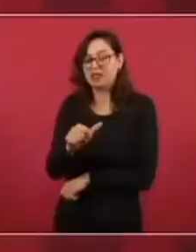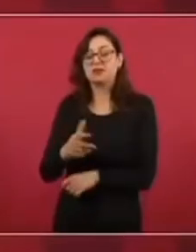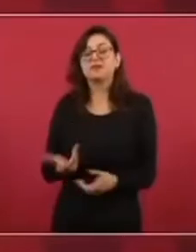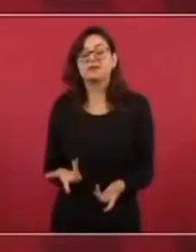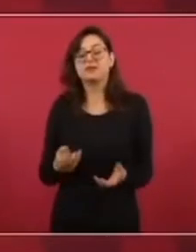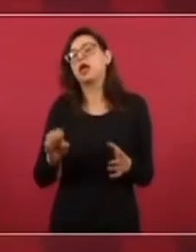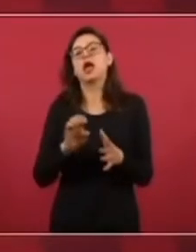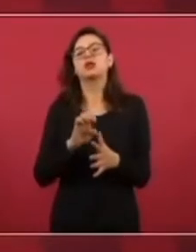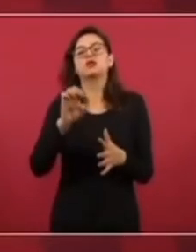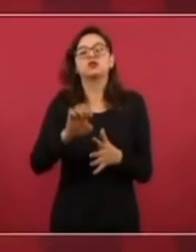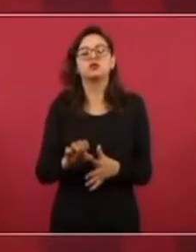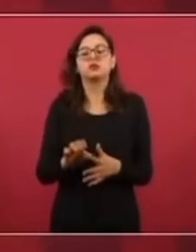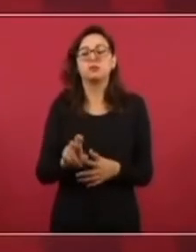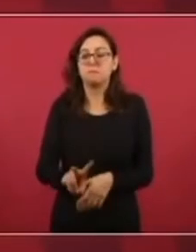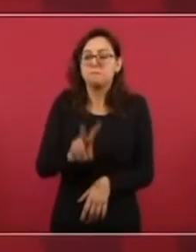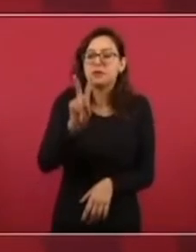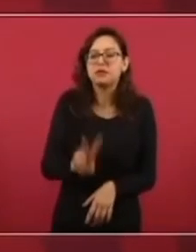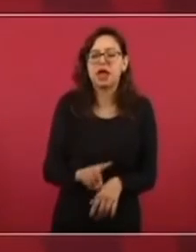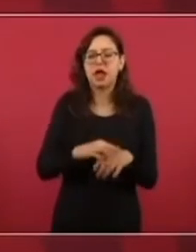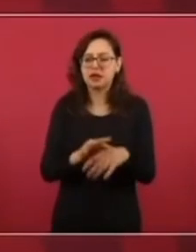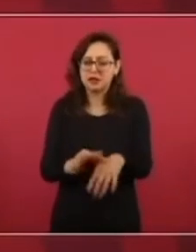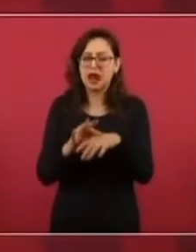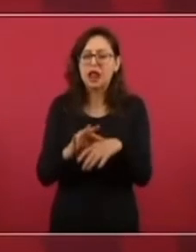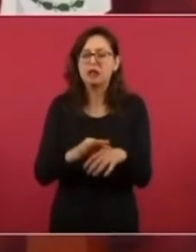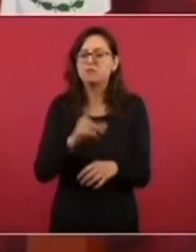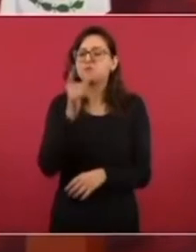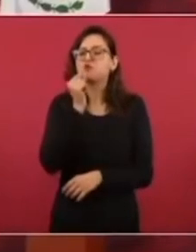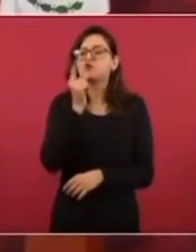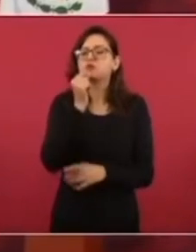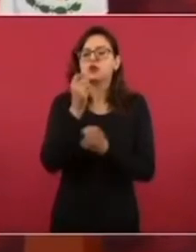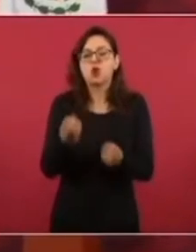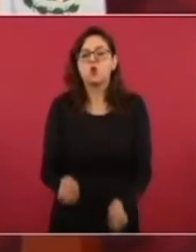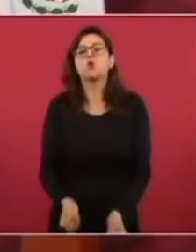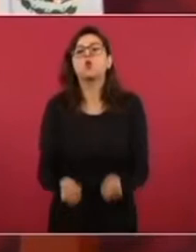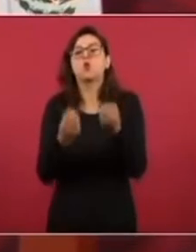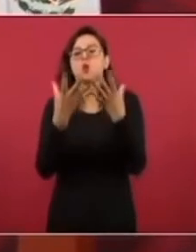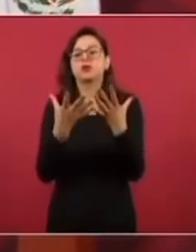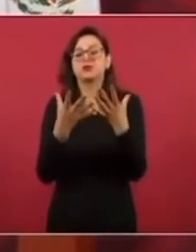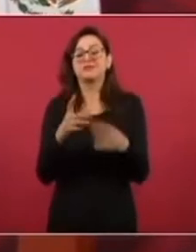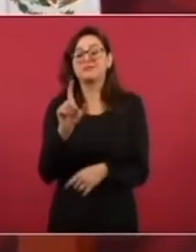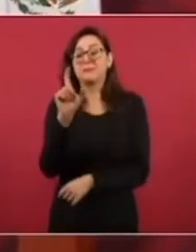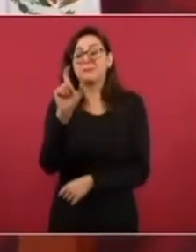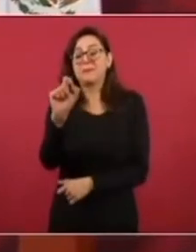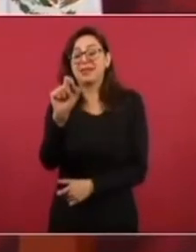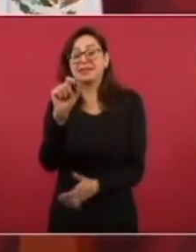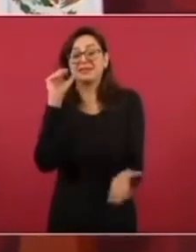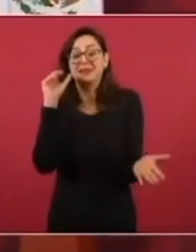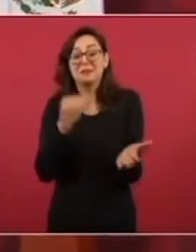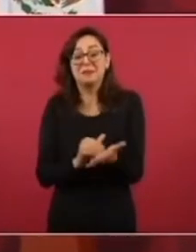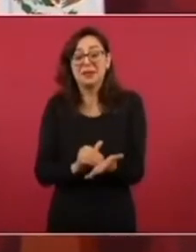20 mil elementos de la Policía Federal para todo el país.